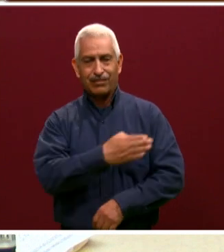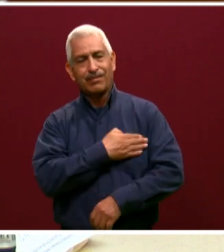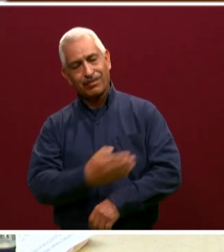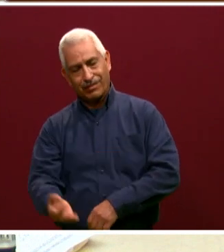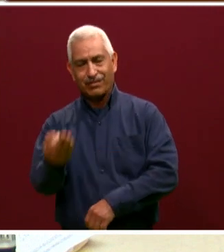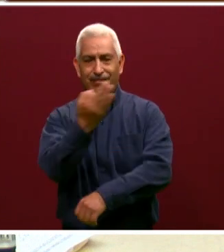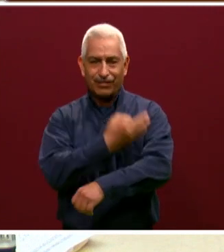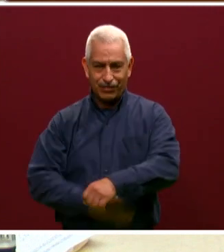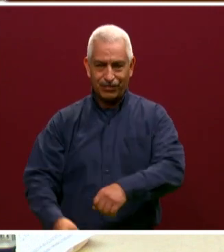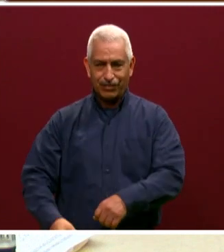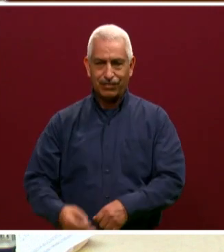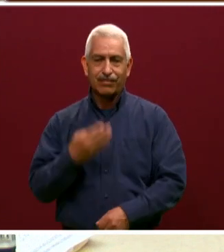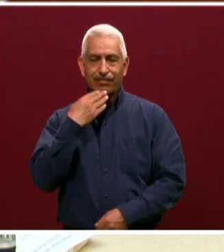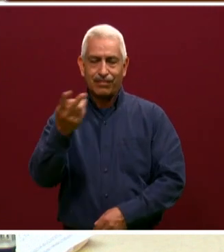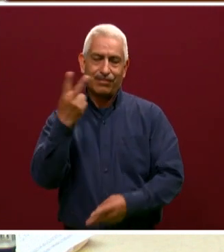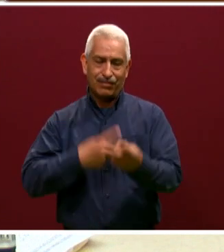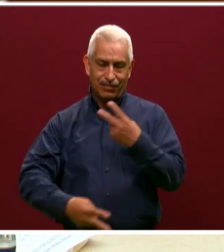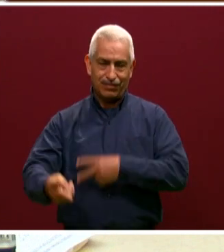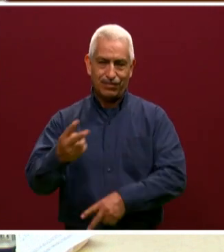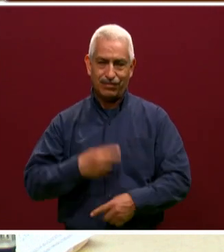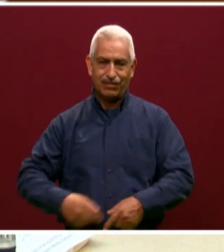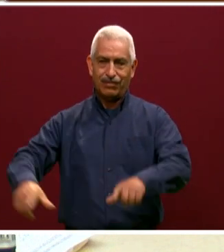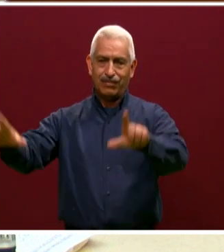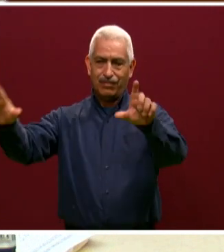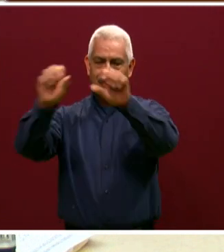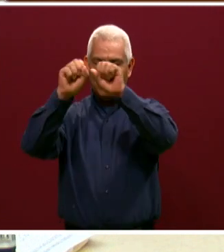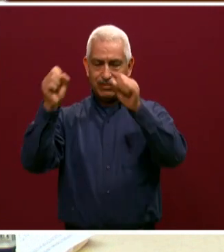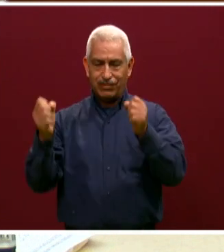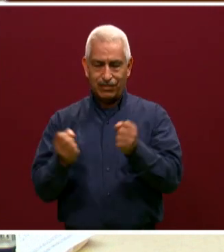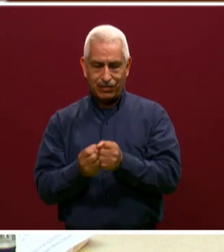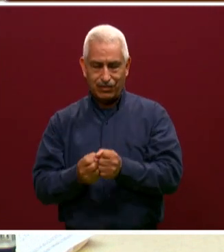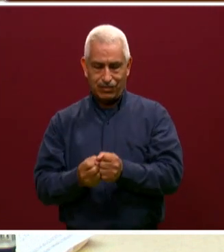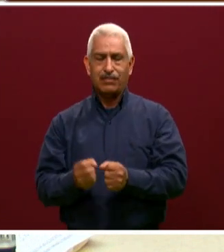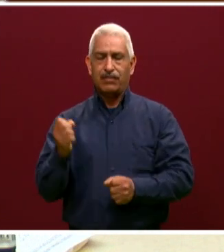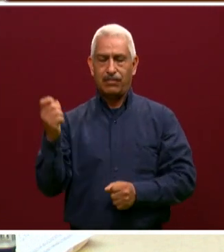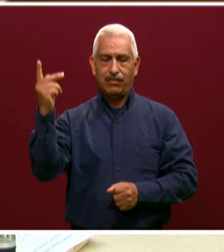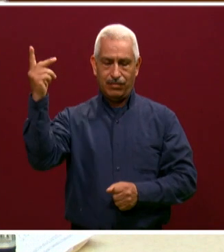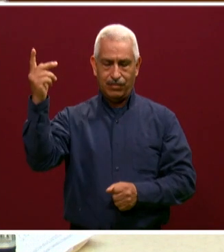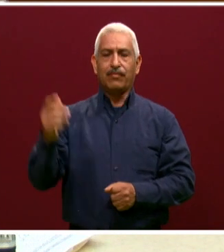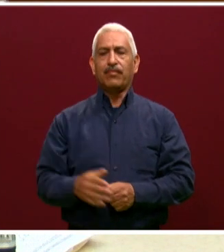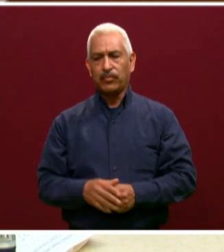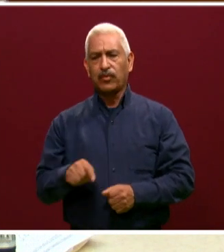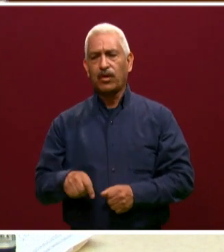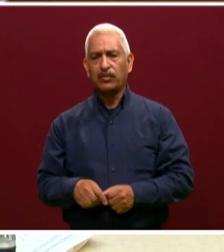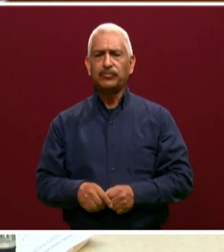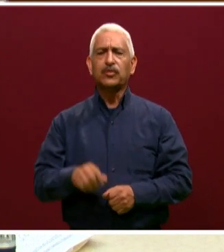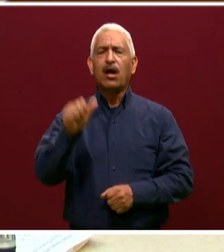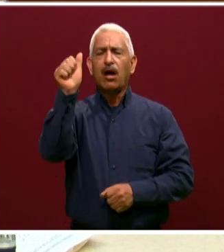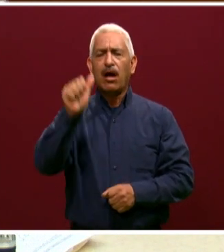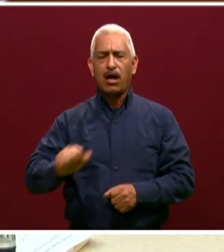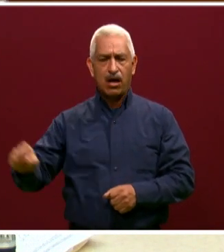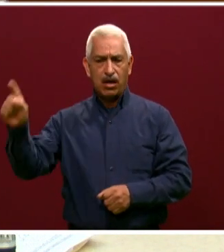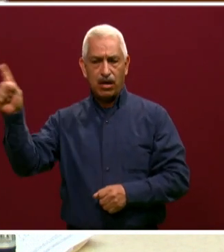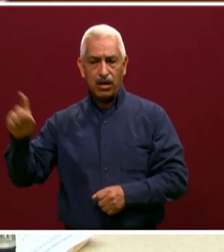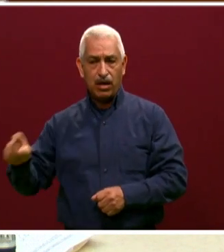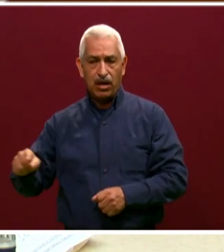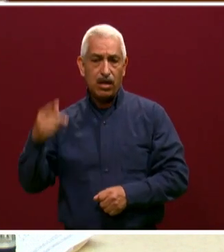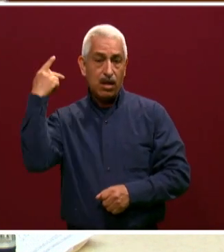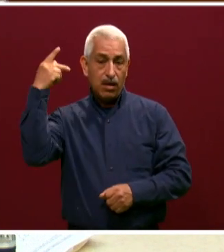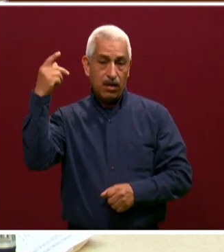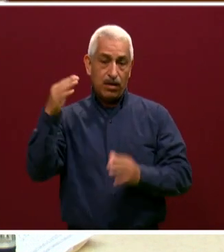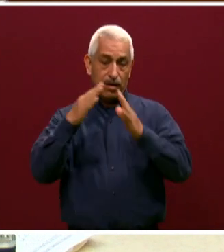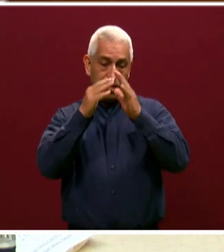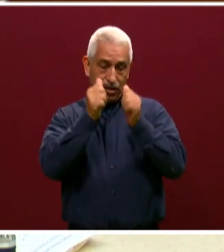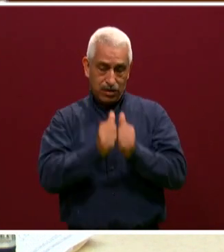Bienvenidos a este espacio de la Secretaría de Educación y del Sistema Estatal de Telecomunicaciones. De la A a Z, Puebla en Casa, este programa que estamos